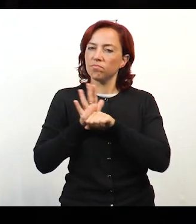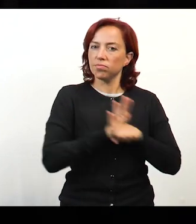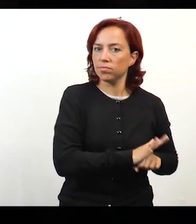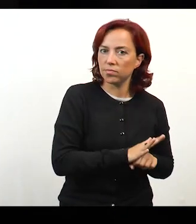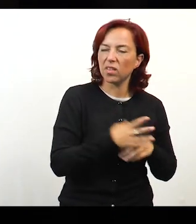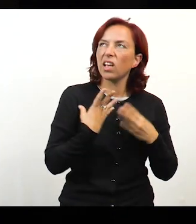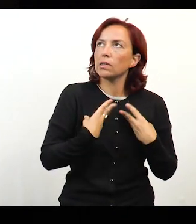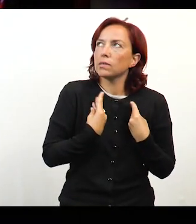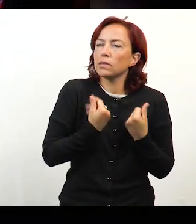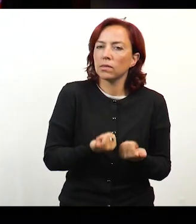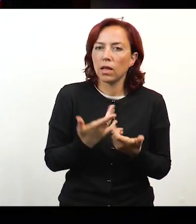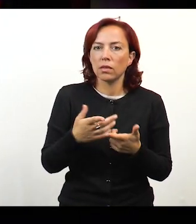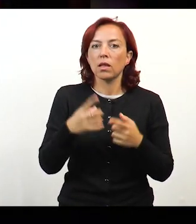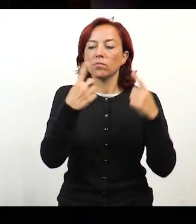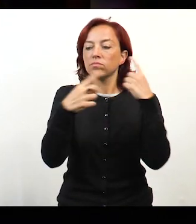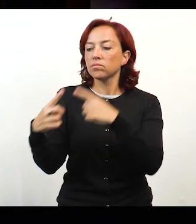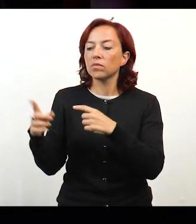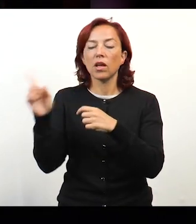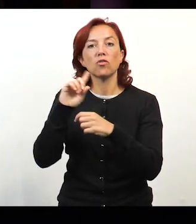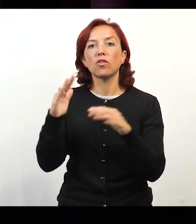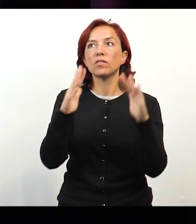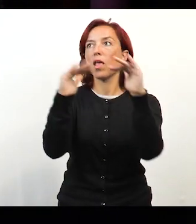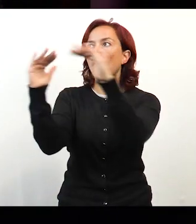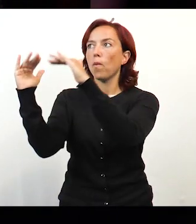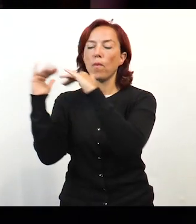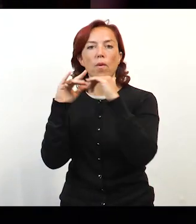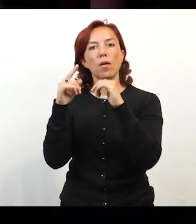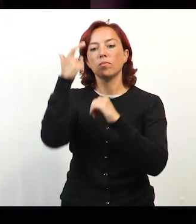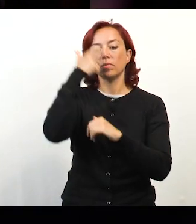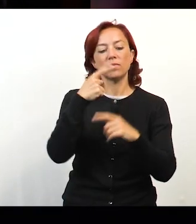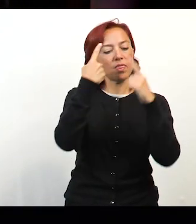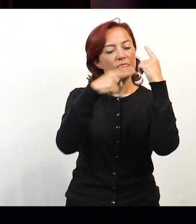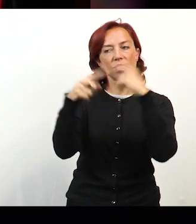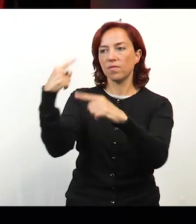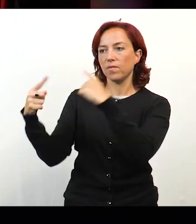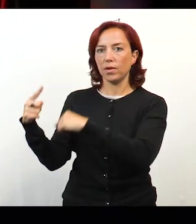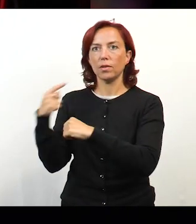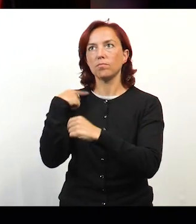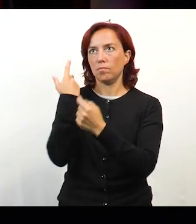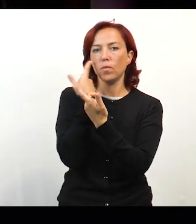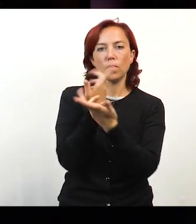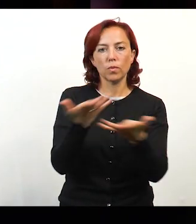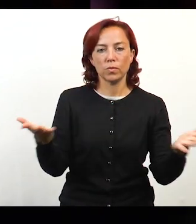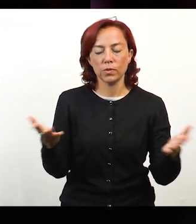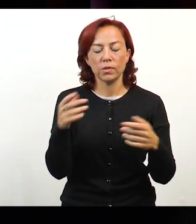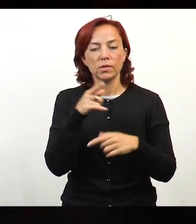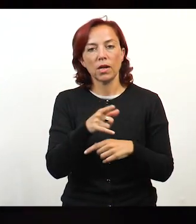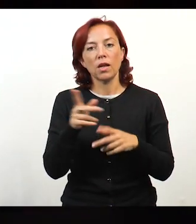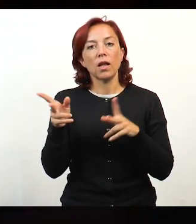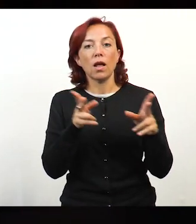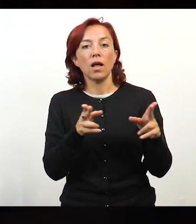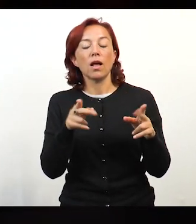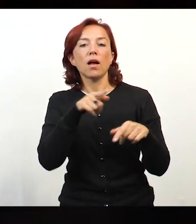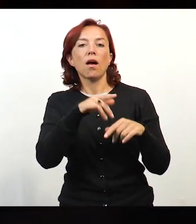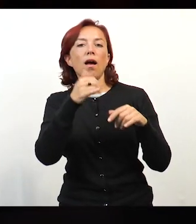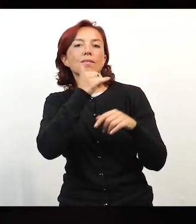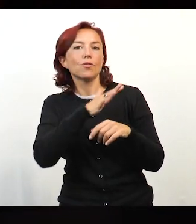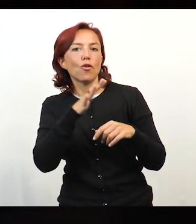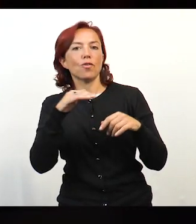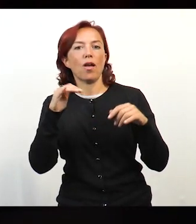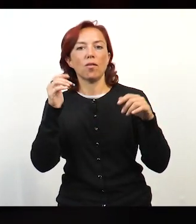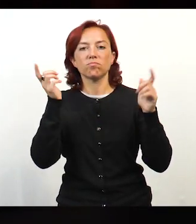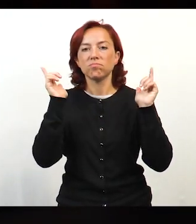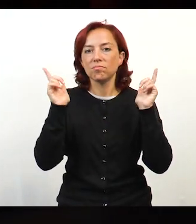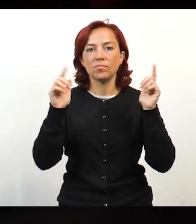personas que siendo parte de la diversidad humana, no responden al mandato de un cuerpo pretendidamente normal. Es una trama de